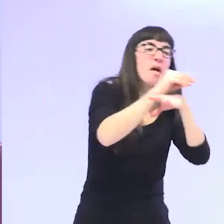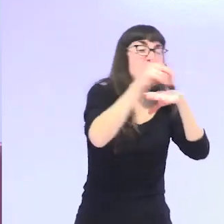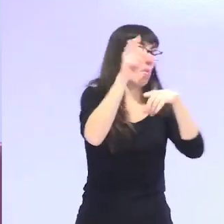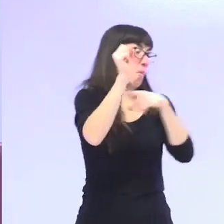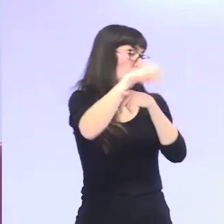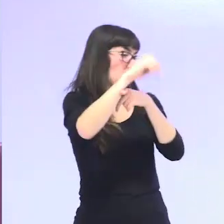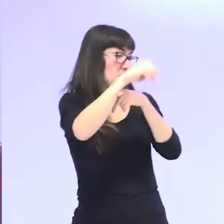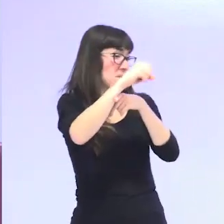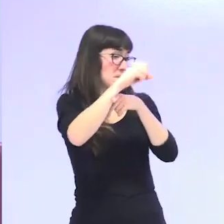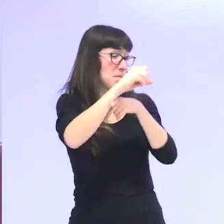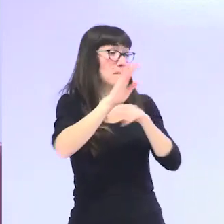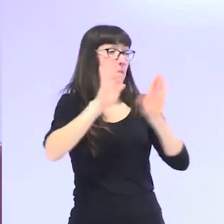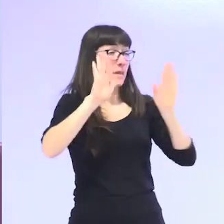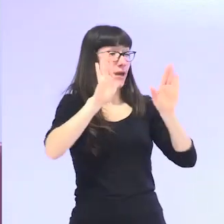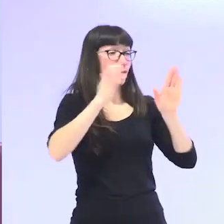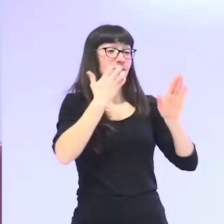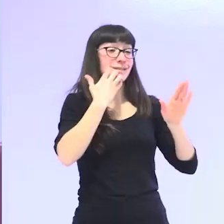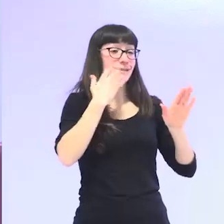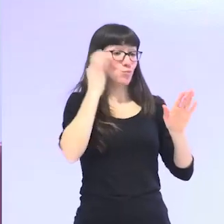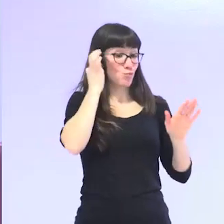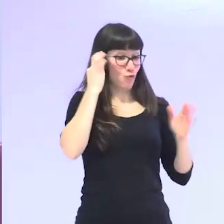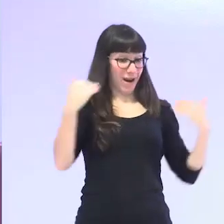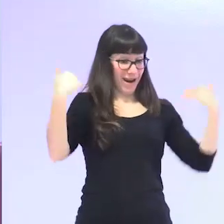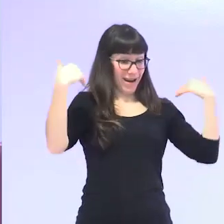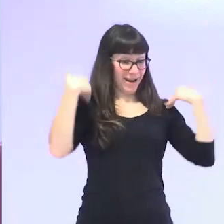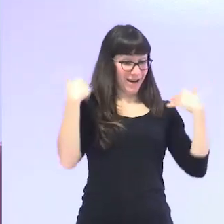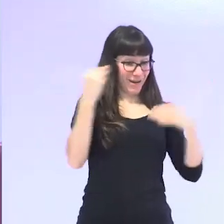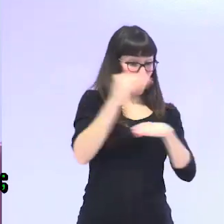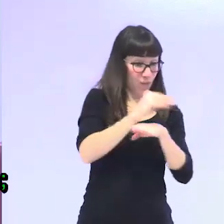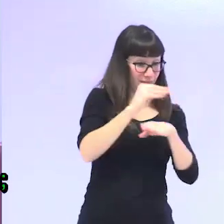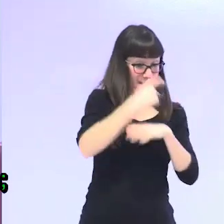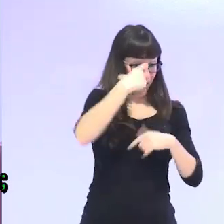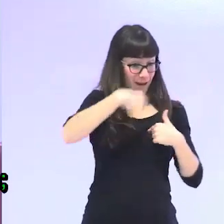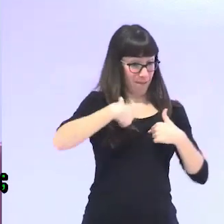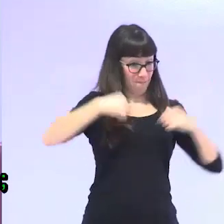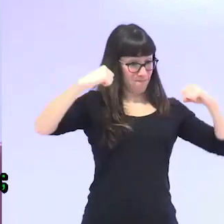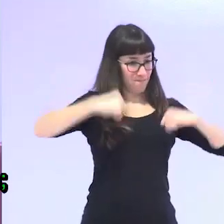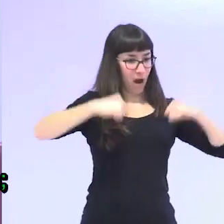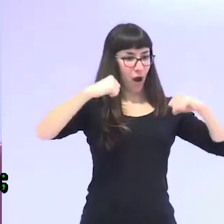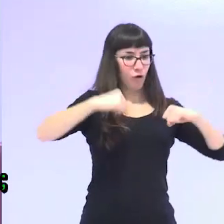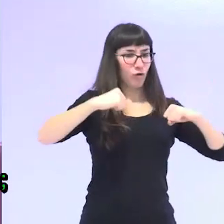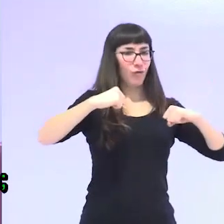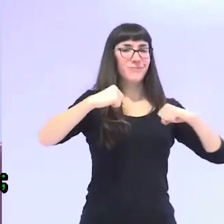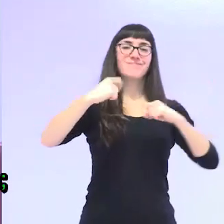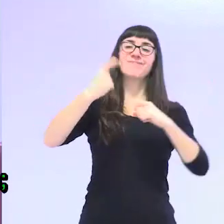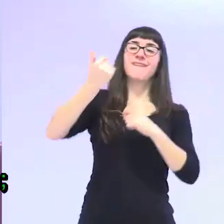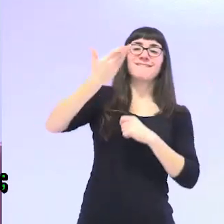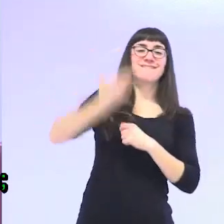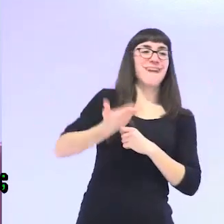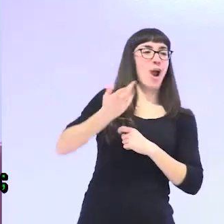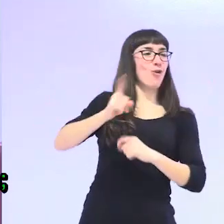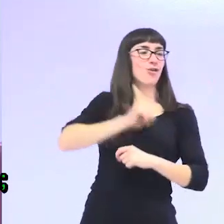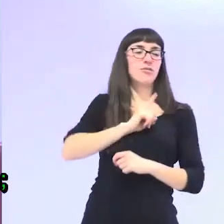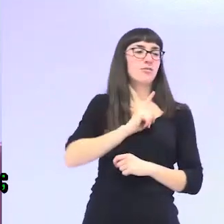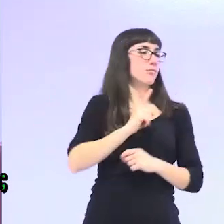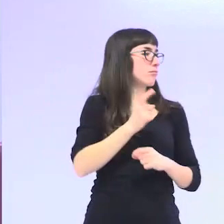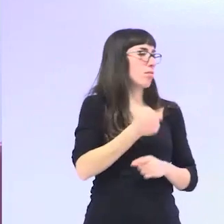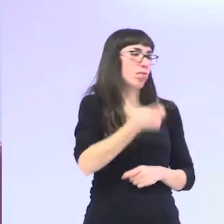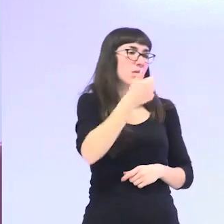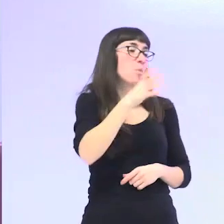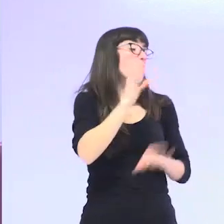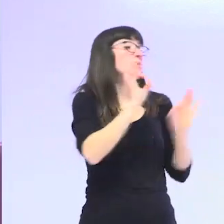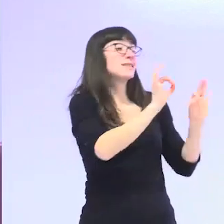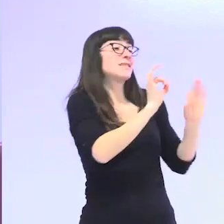menos lo está en el caso de las mujeres mayores porque se ha naturalizado de tal manera lo han hecho toda la vida